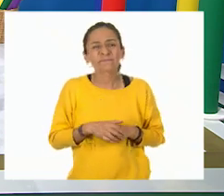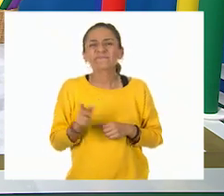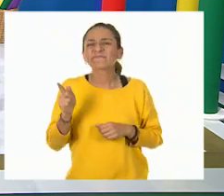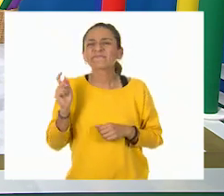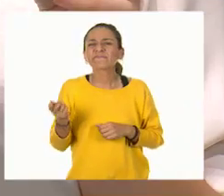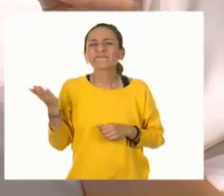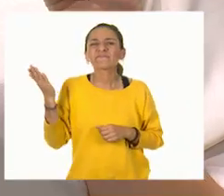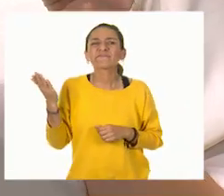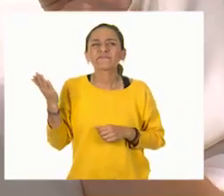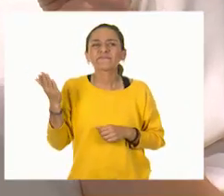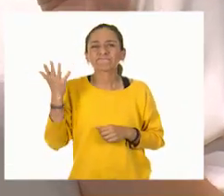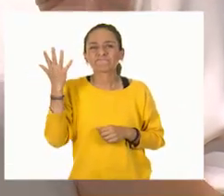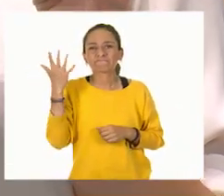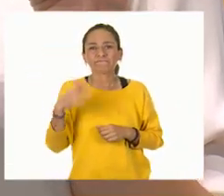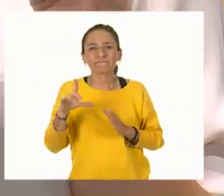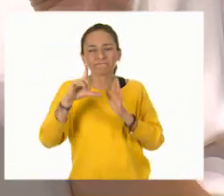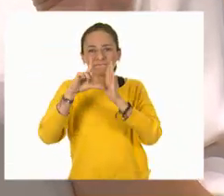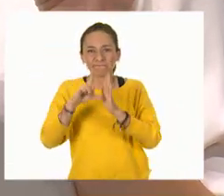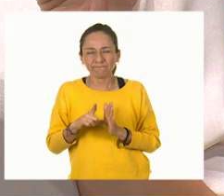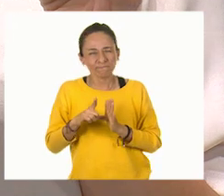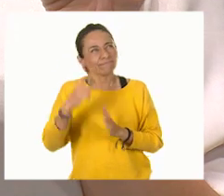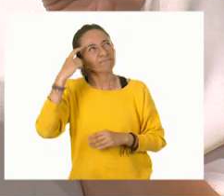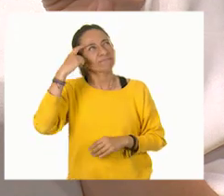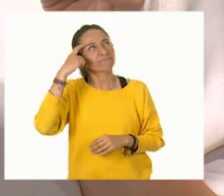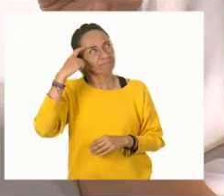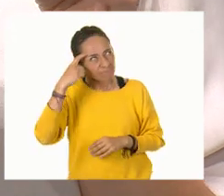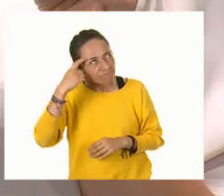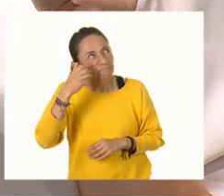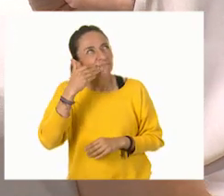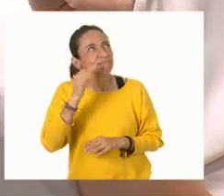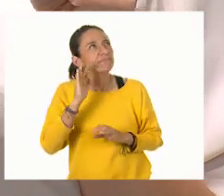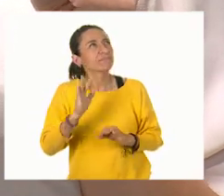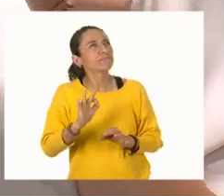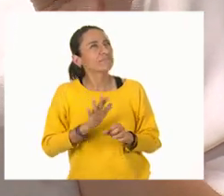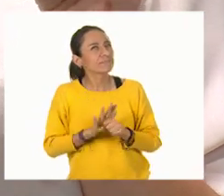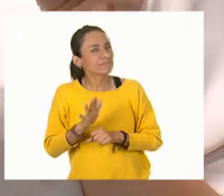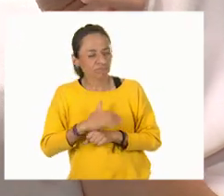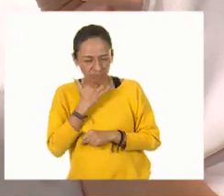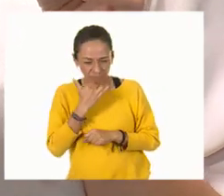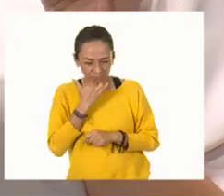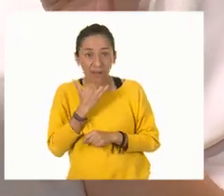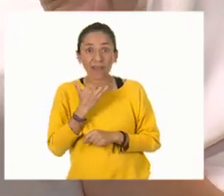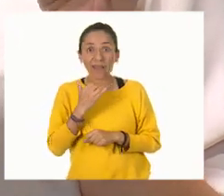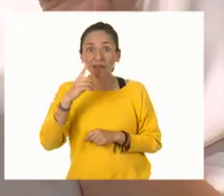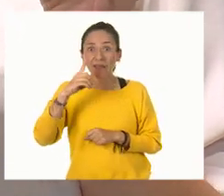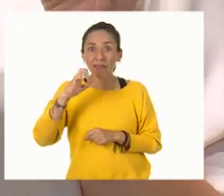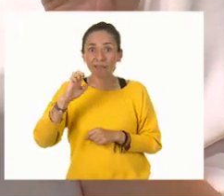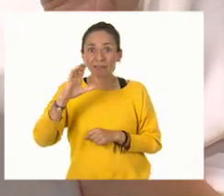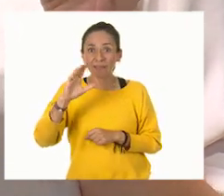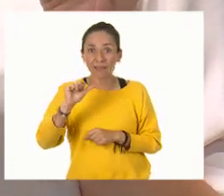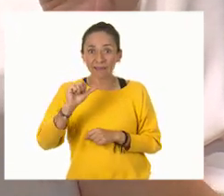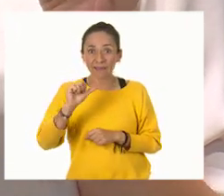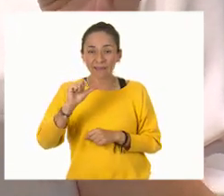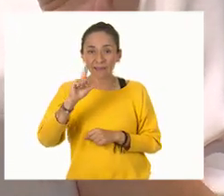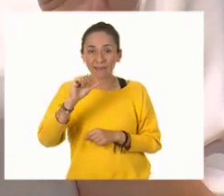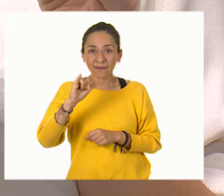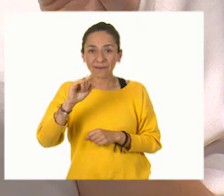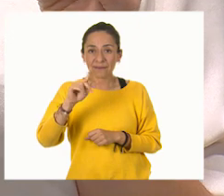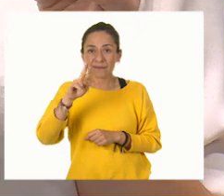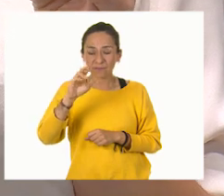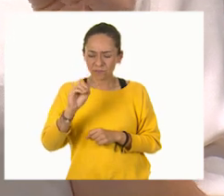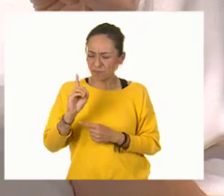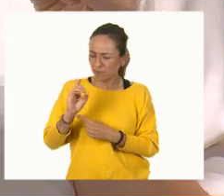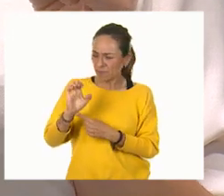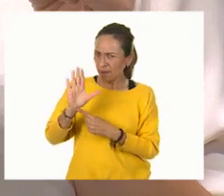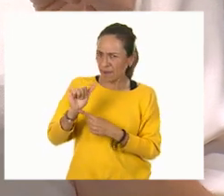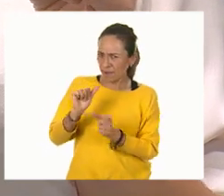10 litros. Y si no me equivoco, es el decilitro. Porque la palabra deca significa 10,